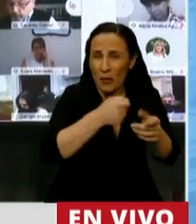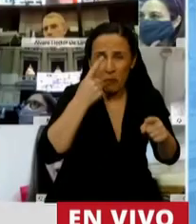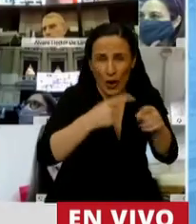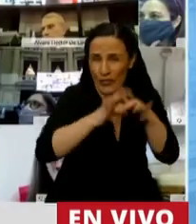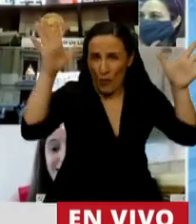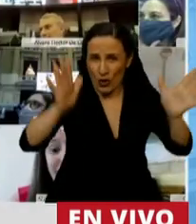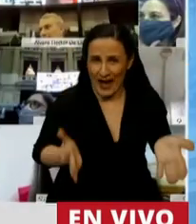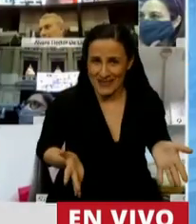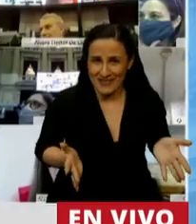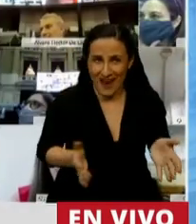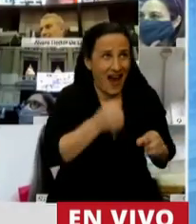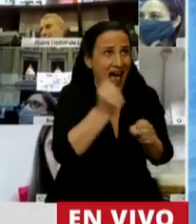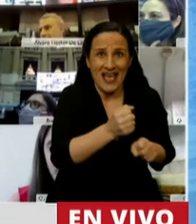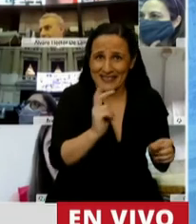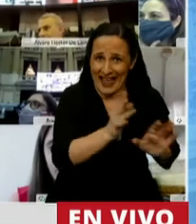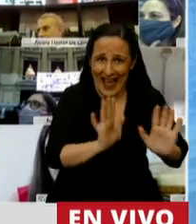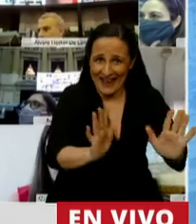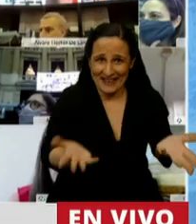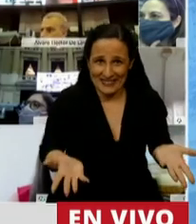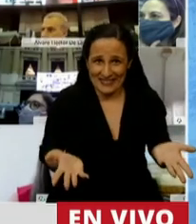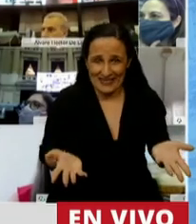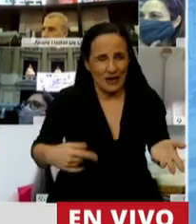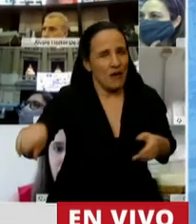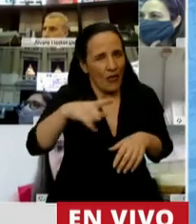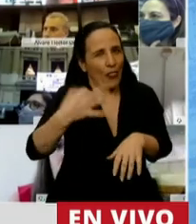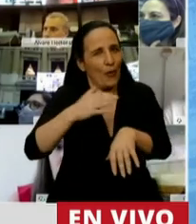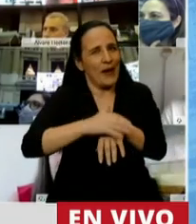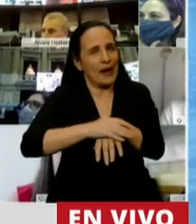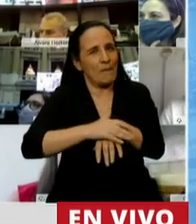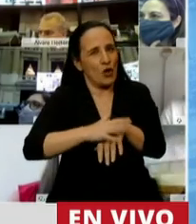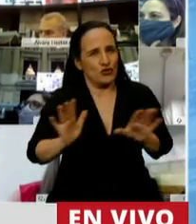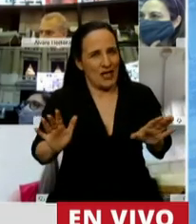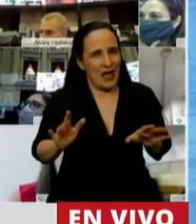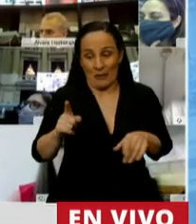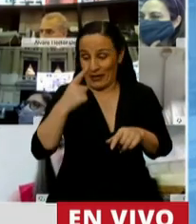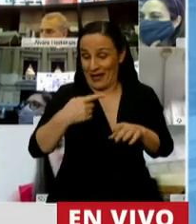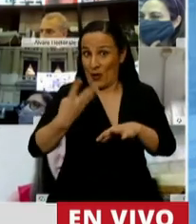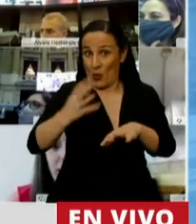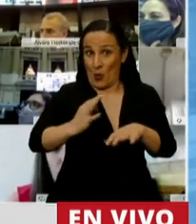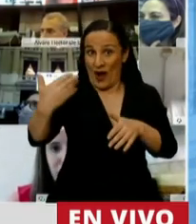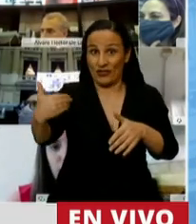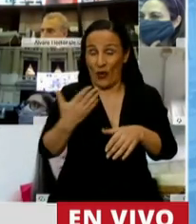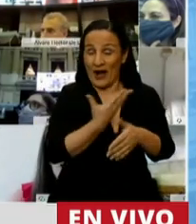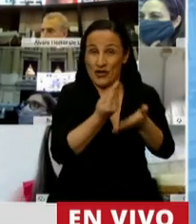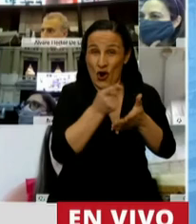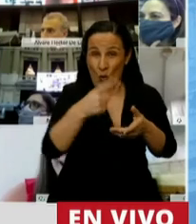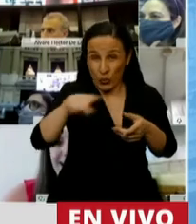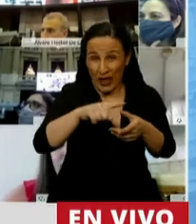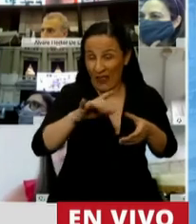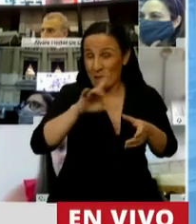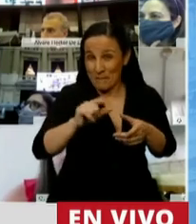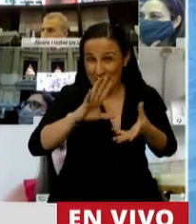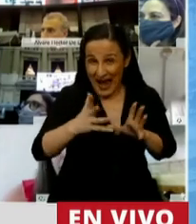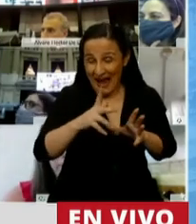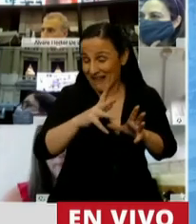Intenten ser responsables de acompañar la reconstrucción de un país que ustedes durante los últimos cuatro años destruyeron. Muchas gracias, señor